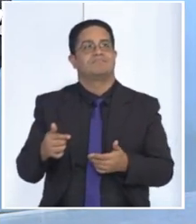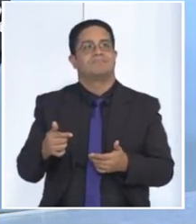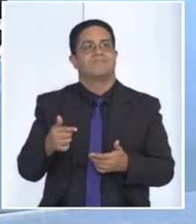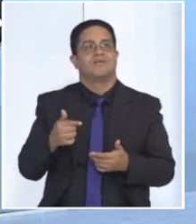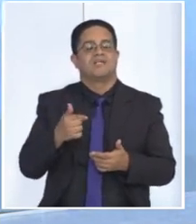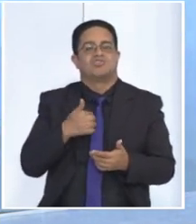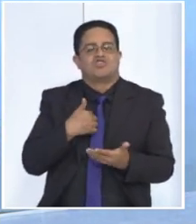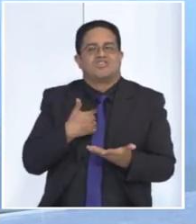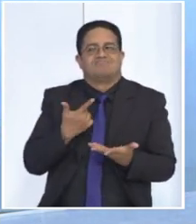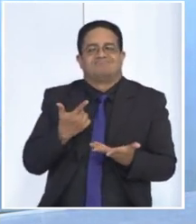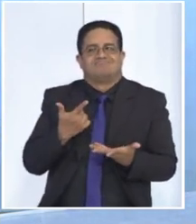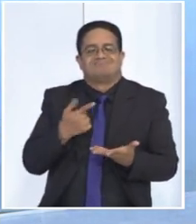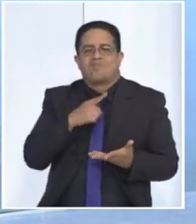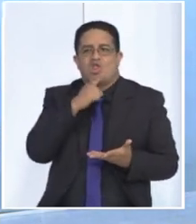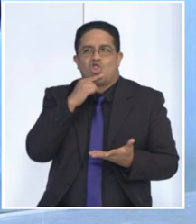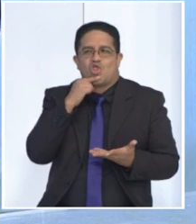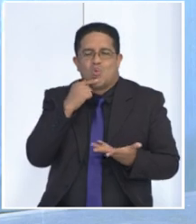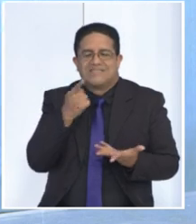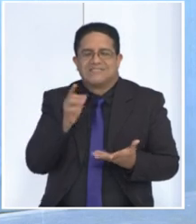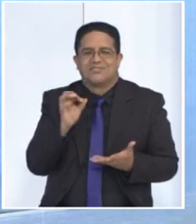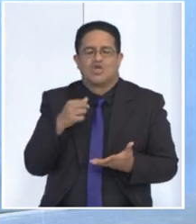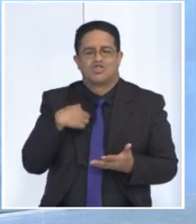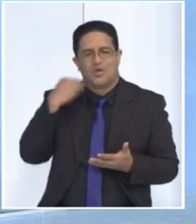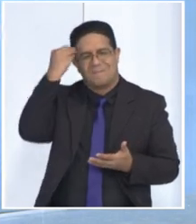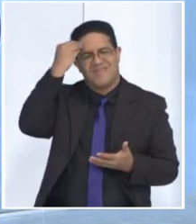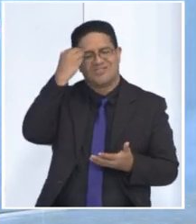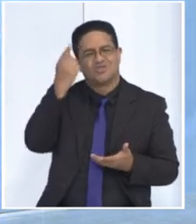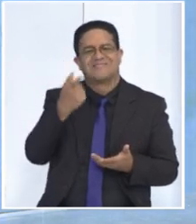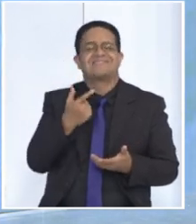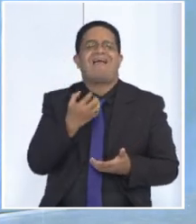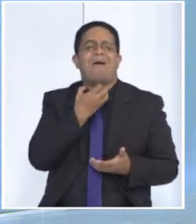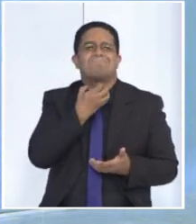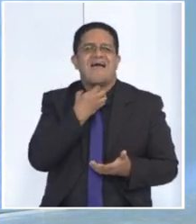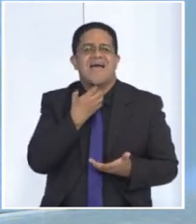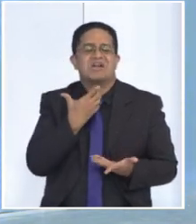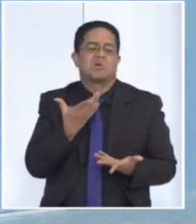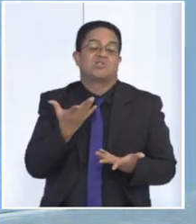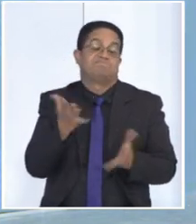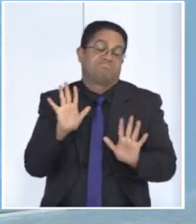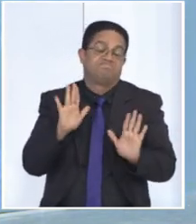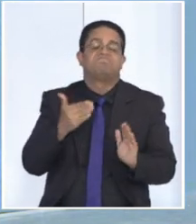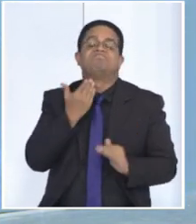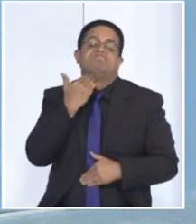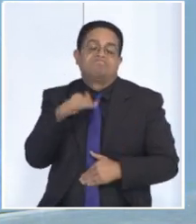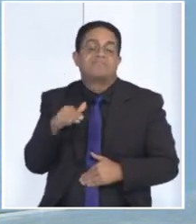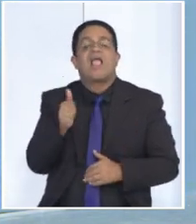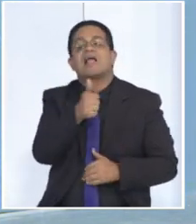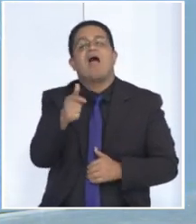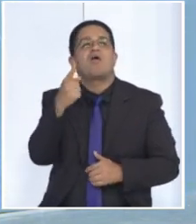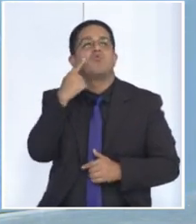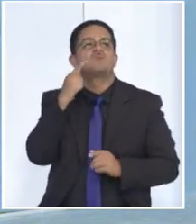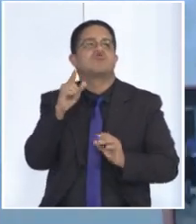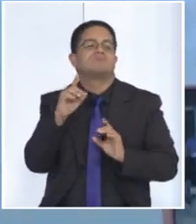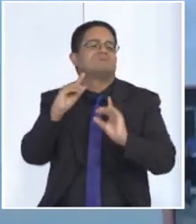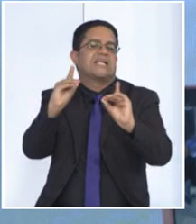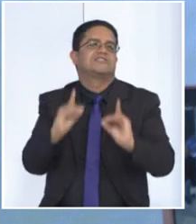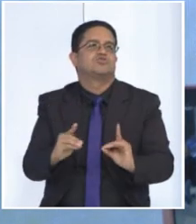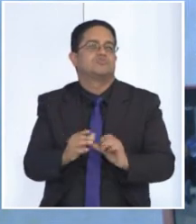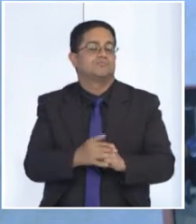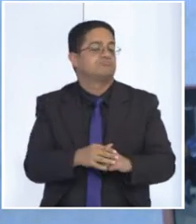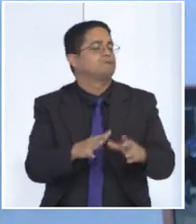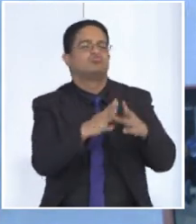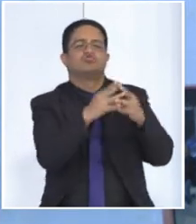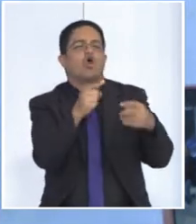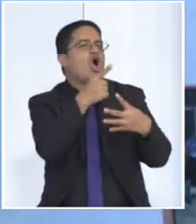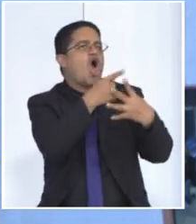con los adulcorantes, me voy a siendo un sabor un poco más agrio o sin sabor, pero bueno, ya es preferencia. Todos los adulcorantes, perdóname que te interrumpa Daniela,